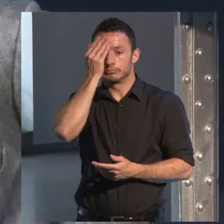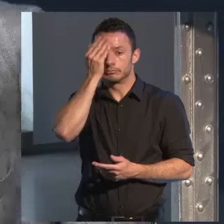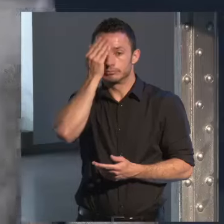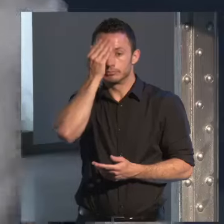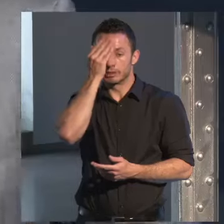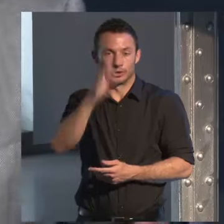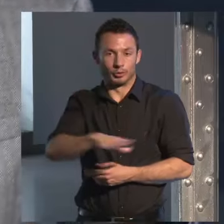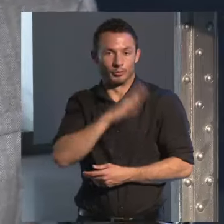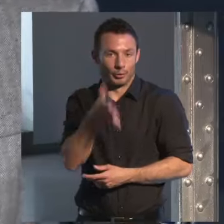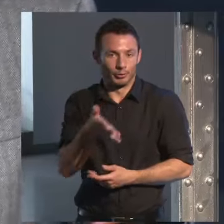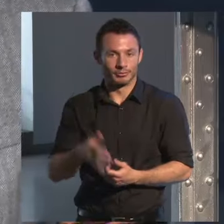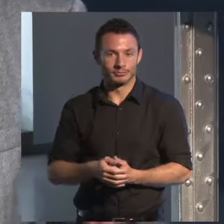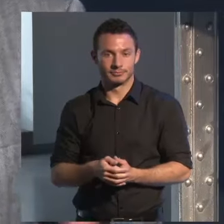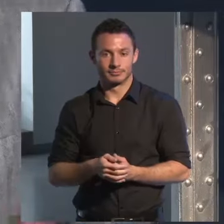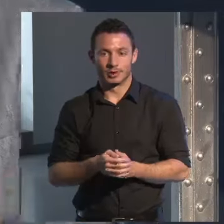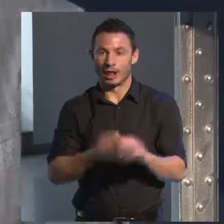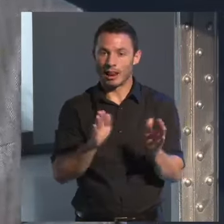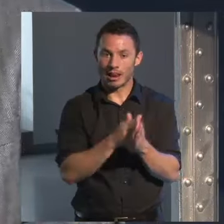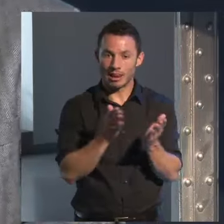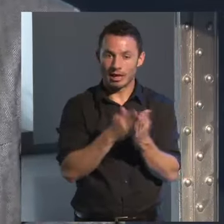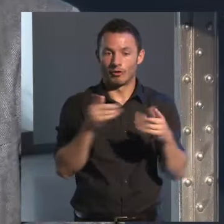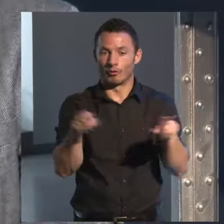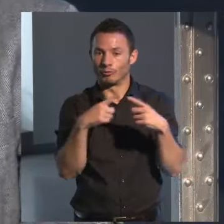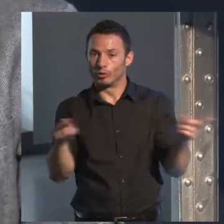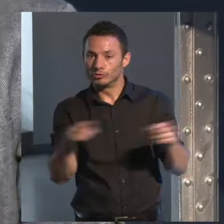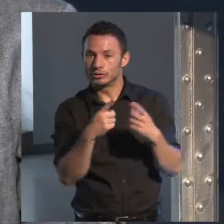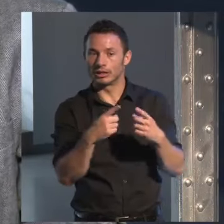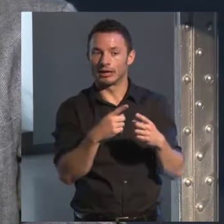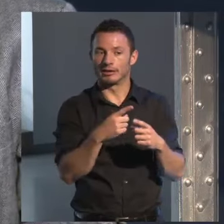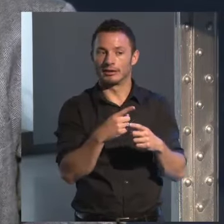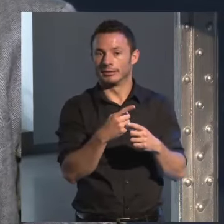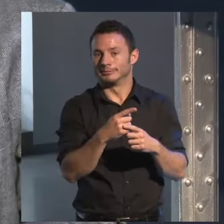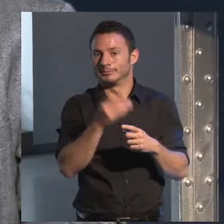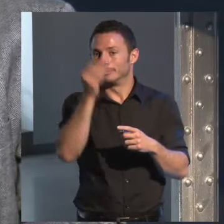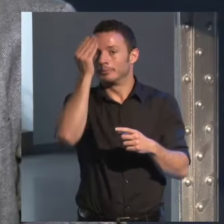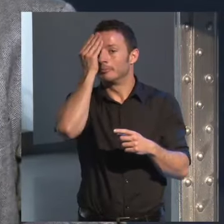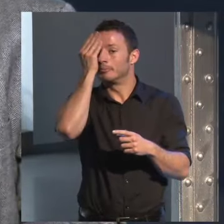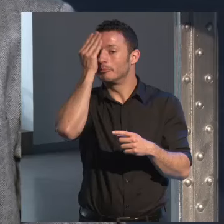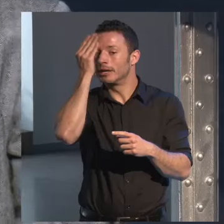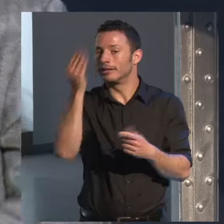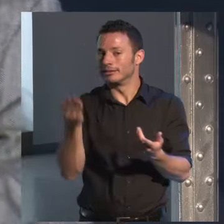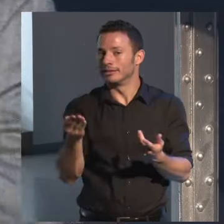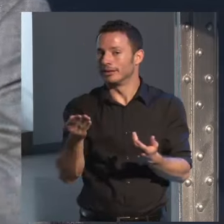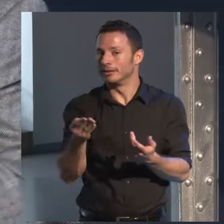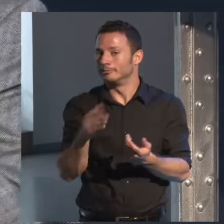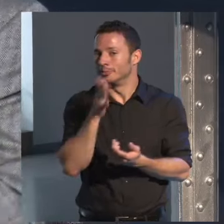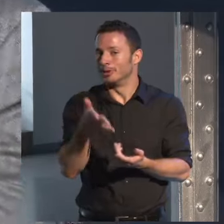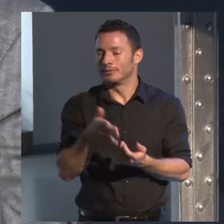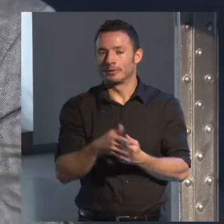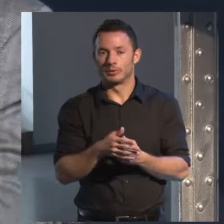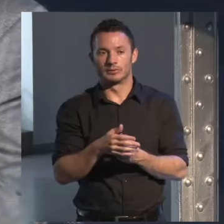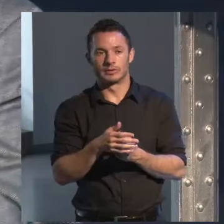que piratear los libros y por qué hay que piratear la música y yo la pregunta que le digo bueno esto y si